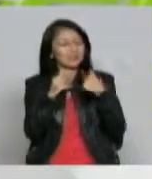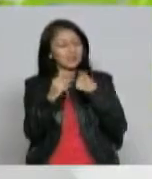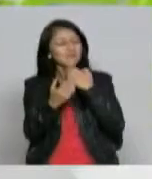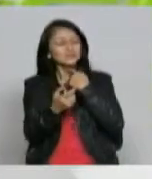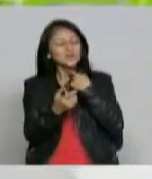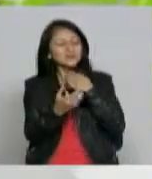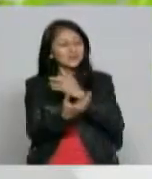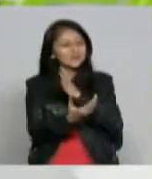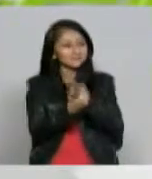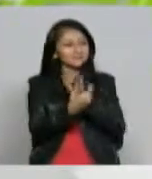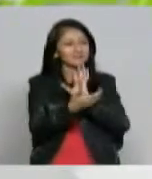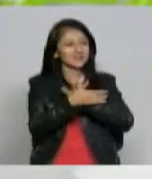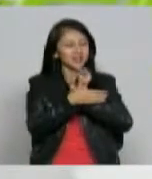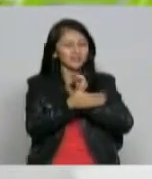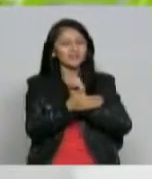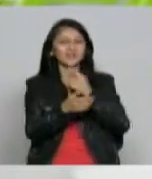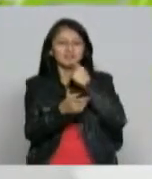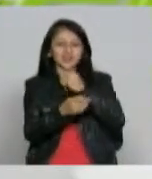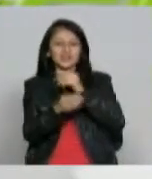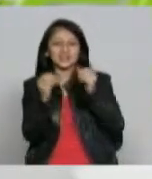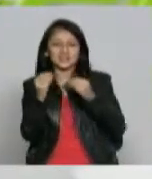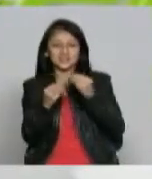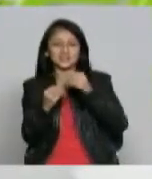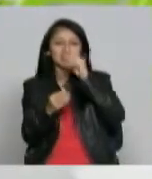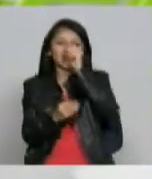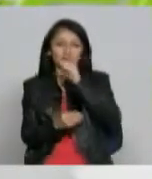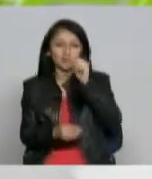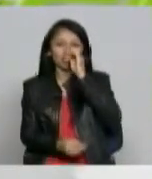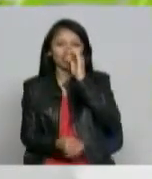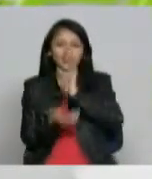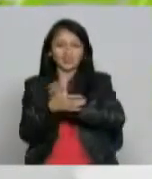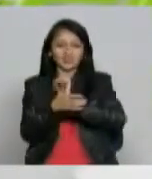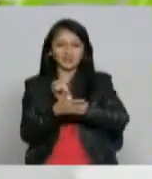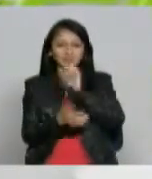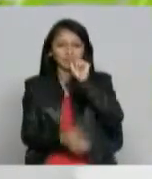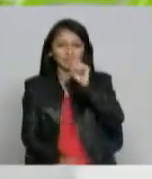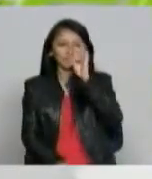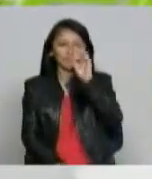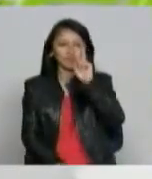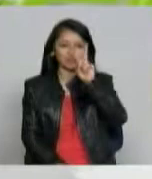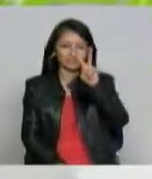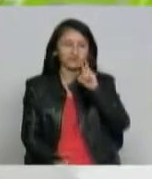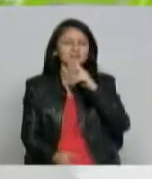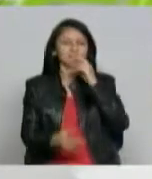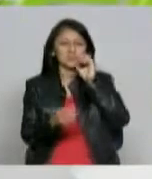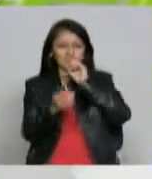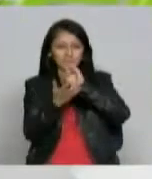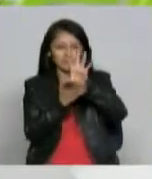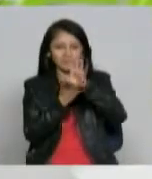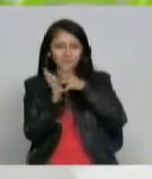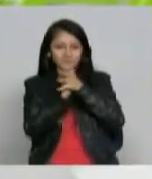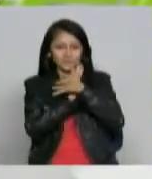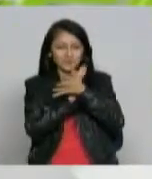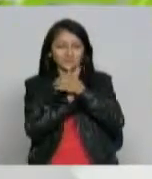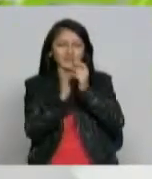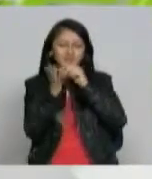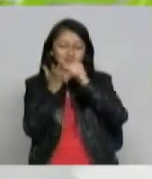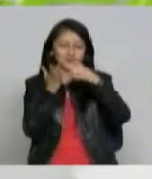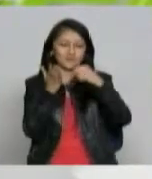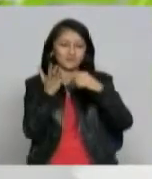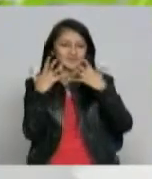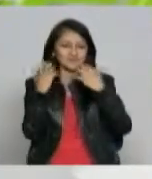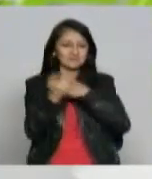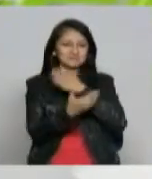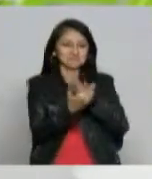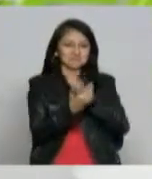es comunicaciones arroba Telecafé punto TV también aprovechamos la visita a los municipios que normalmente hace el